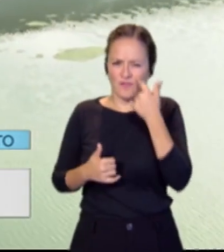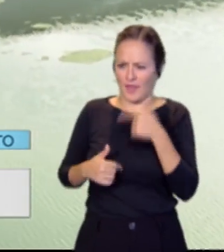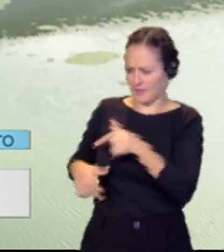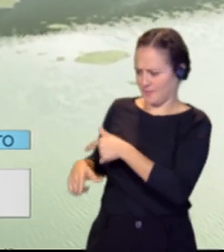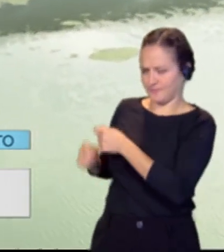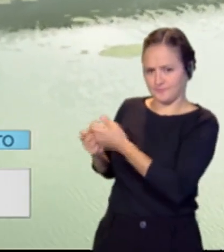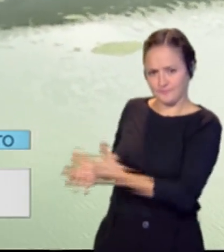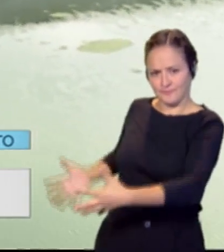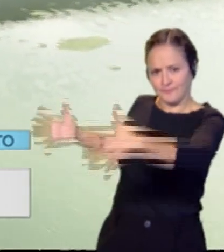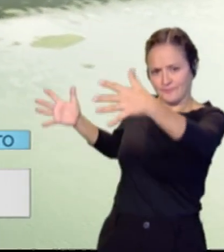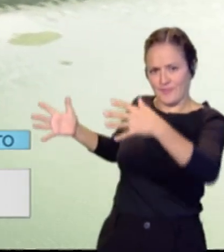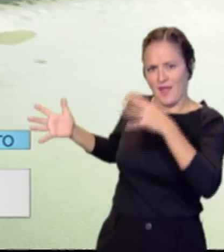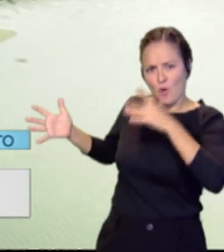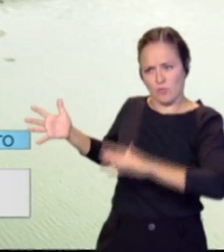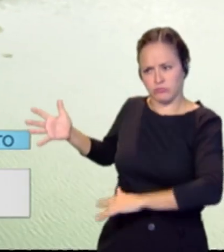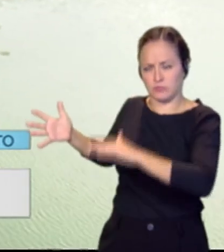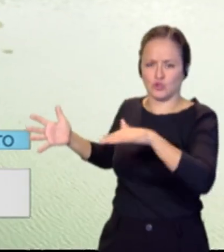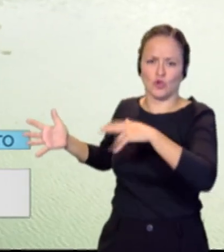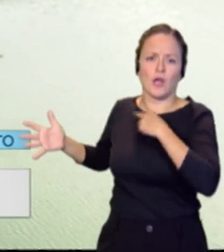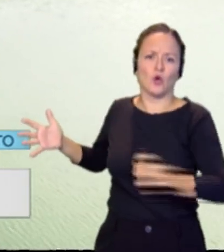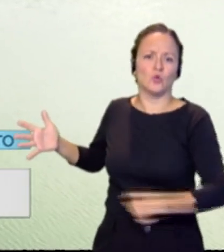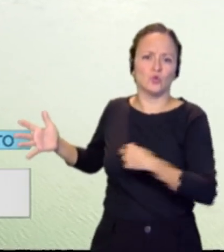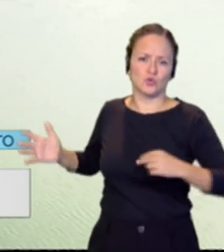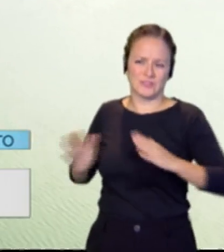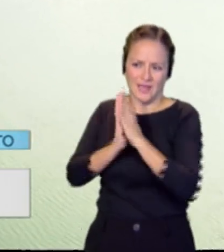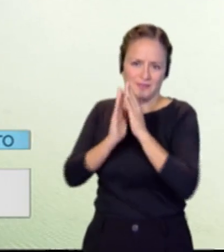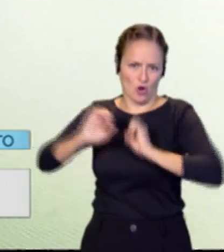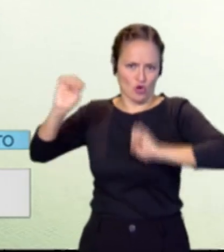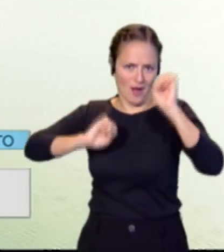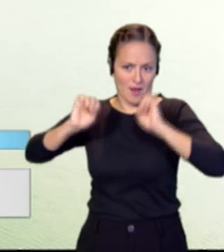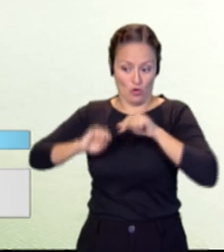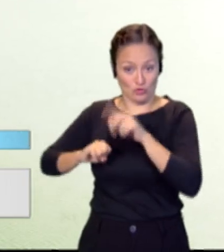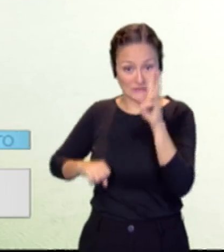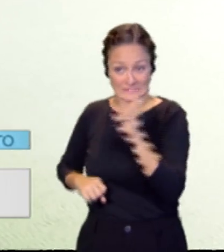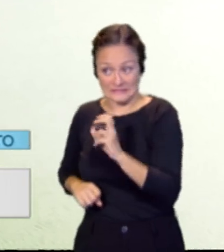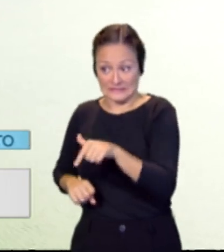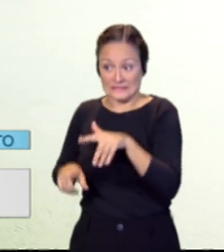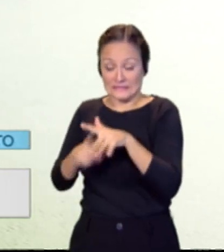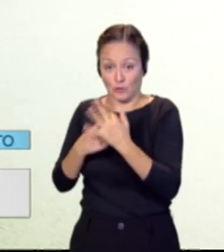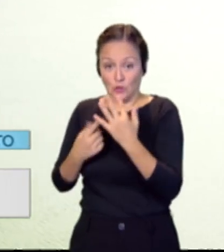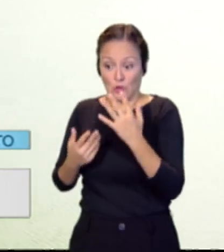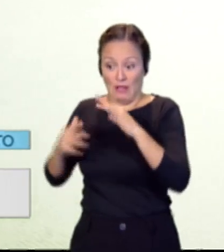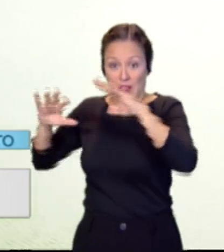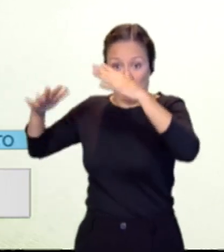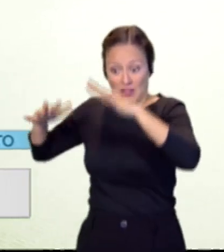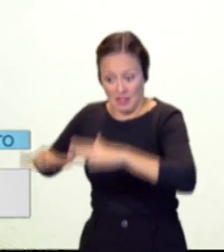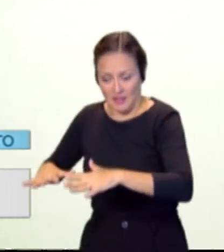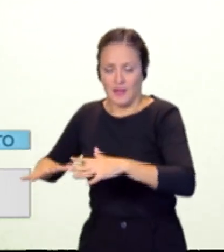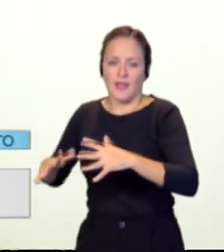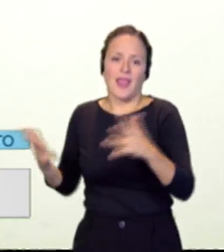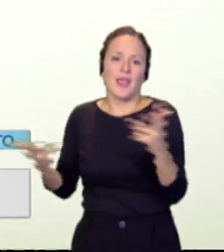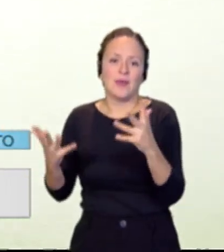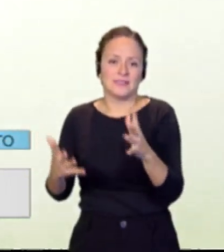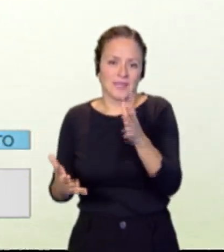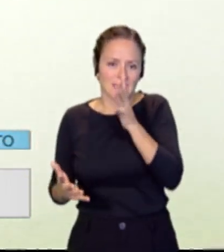venido hasta este embalse de la Cruz Santa, en el municipio de Los Realejos, para hablar de esa situación, de esa emergencia hídrica